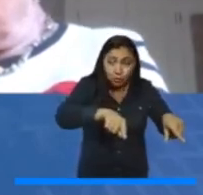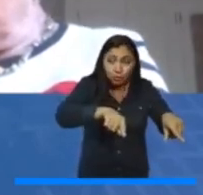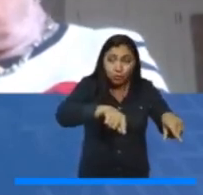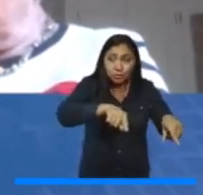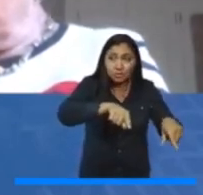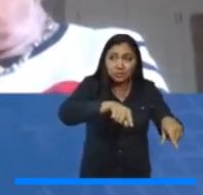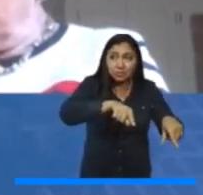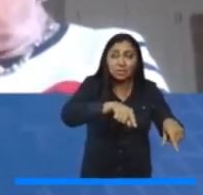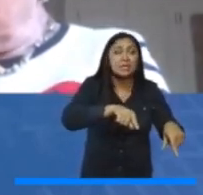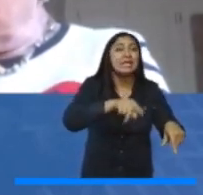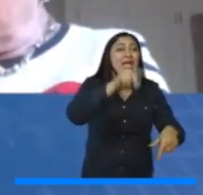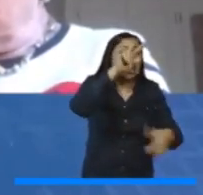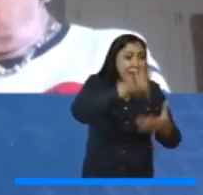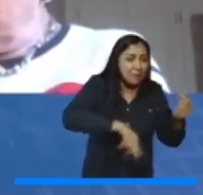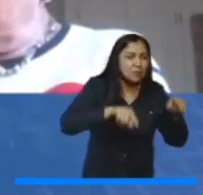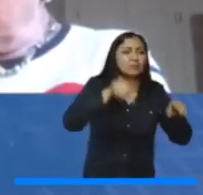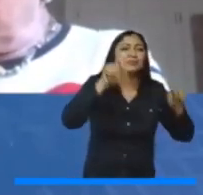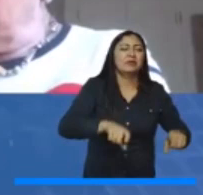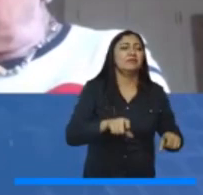país no tiene posibilidades de futuro.